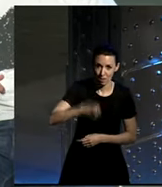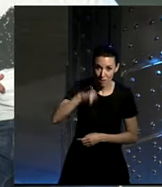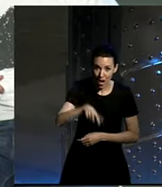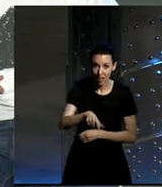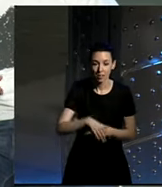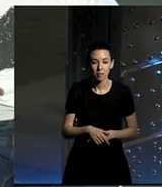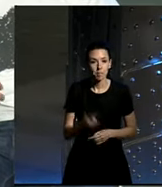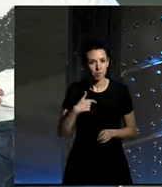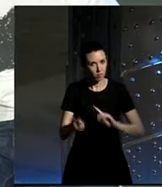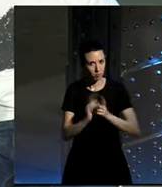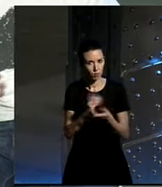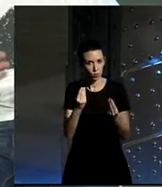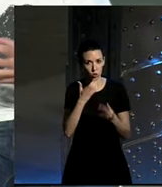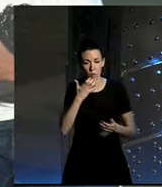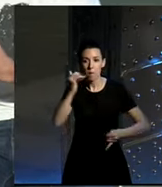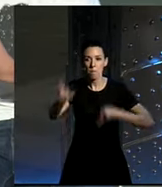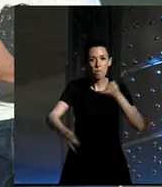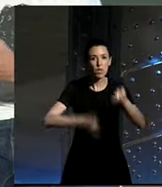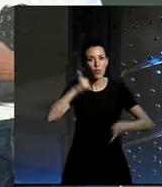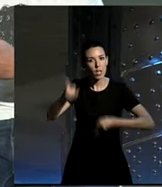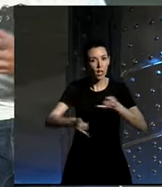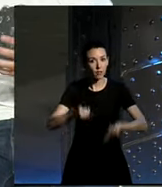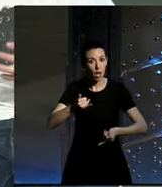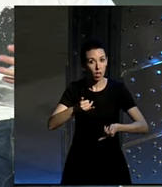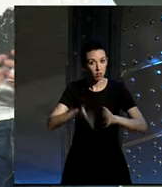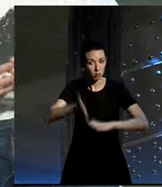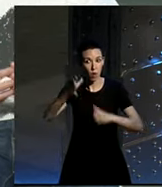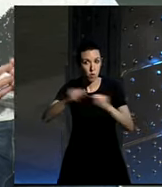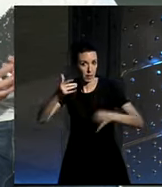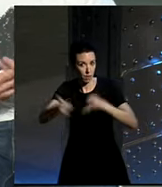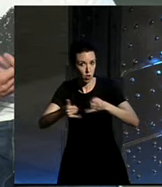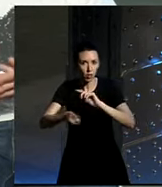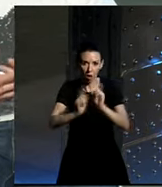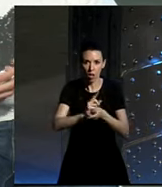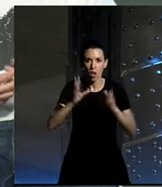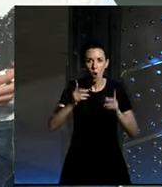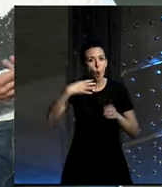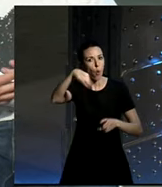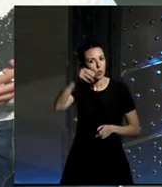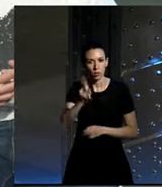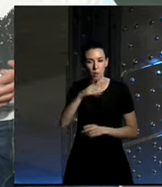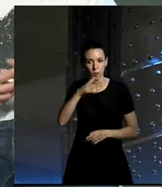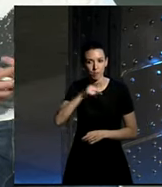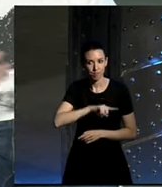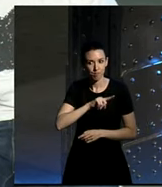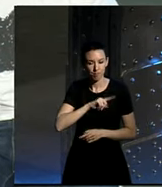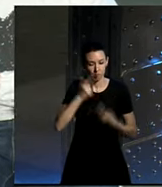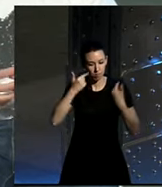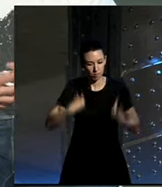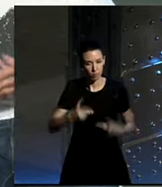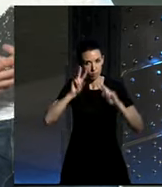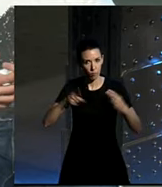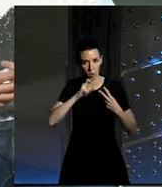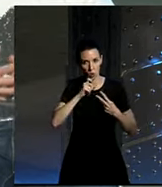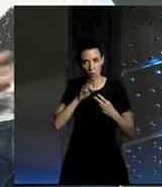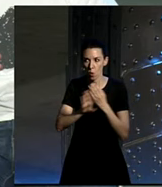yo cambié mucho cuando empecé a ir a bicicleta en la ciudad no fue lo único que me cambió porque hubo otros factores pero empecé a tomar más conciencia de mí mismo más conciencia de